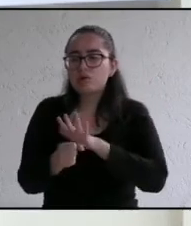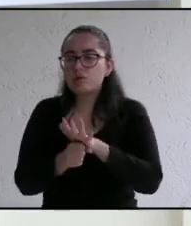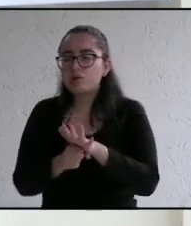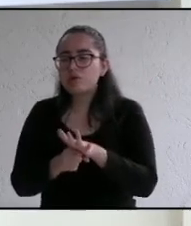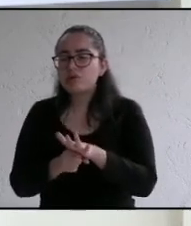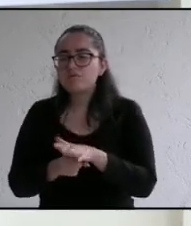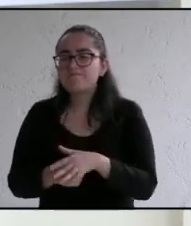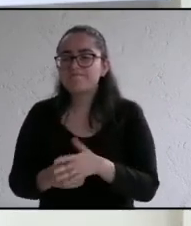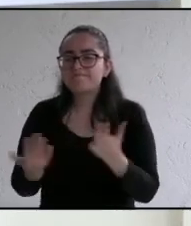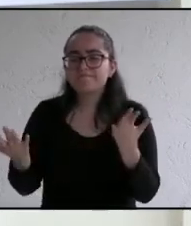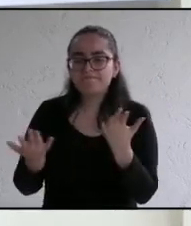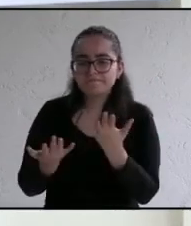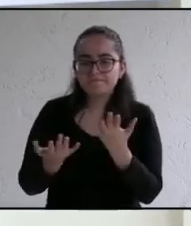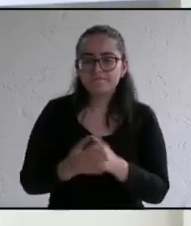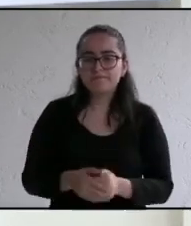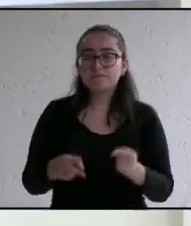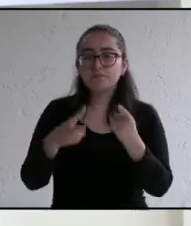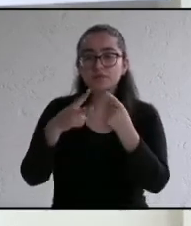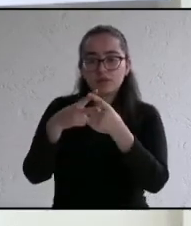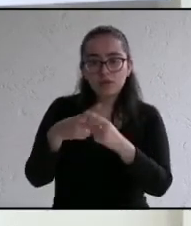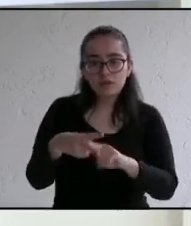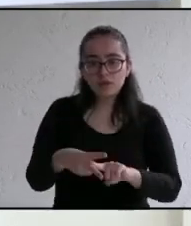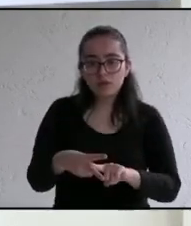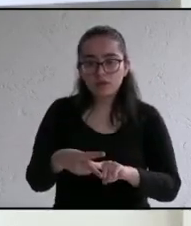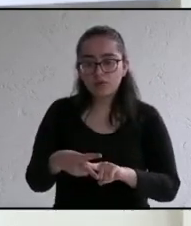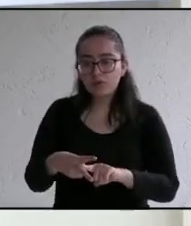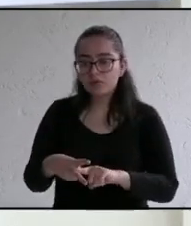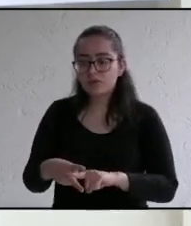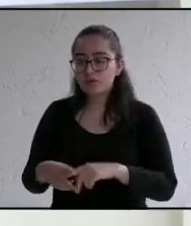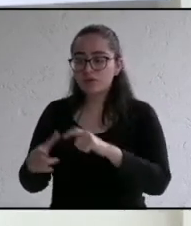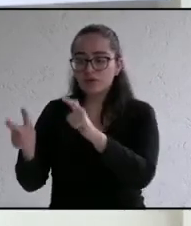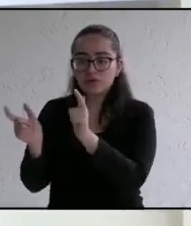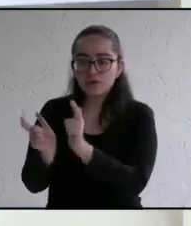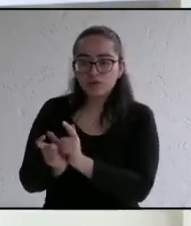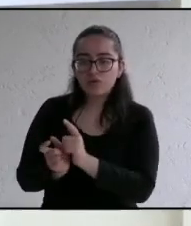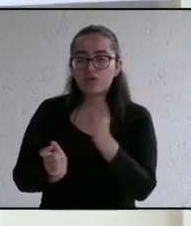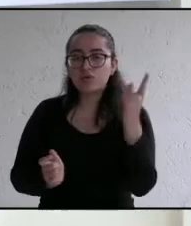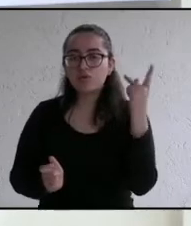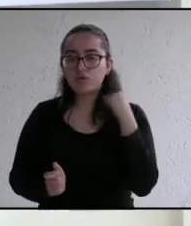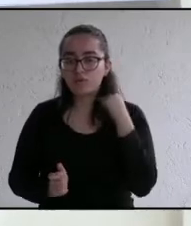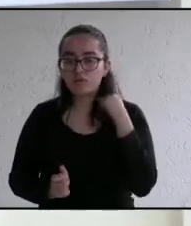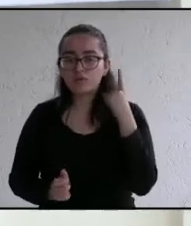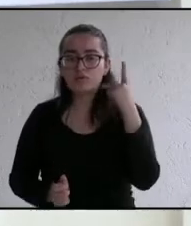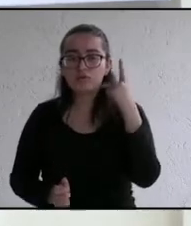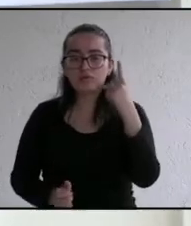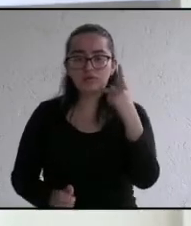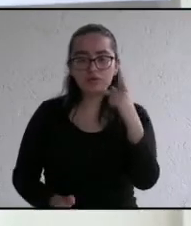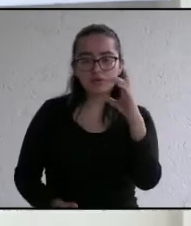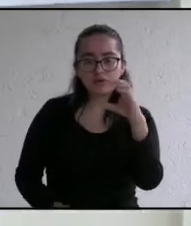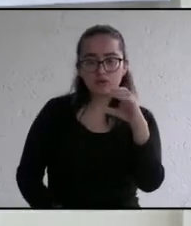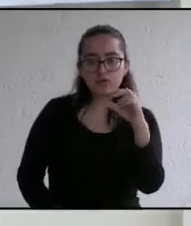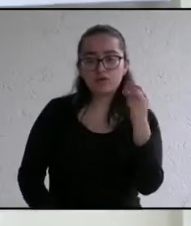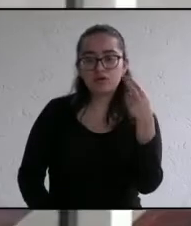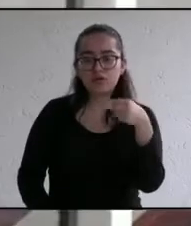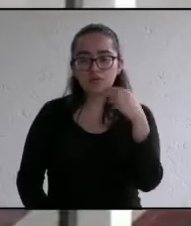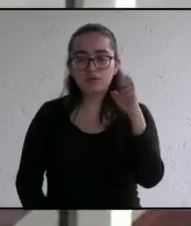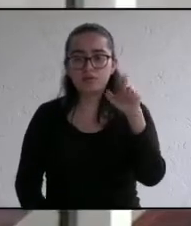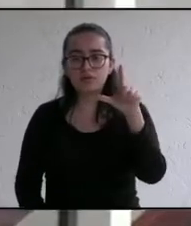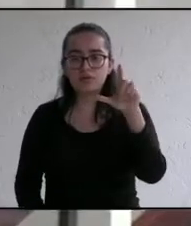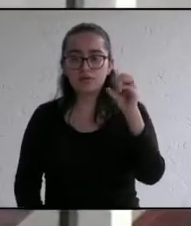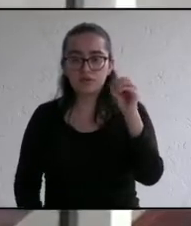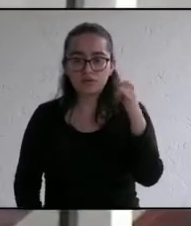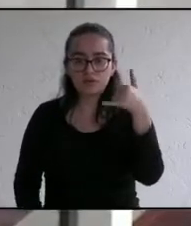comenzamos con el candidato cardenista Eloy Alejandro Sampieri adelante candidato